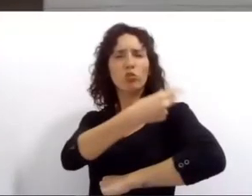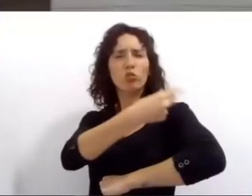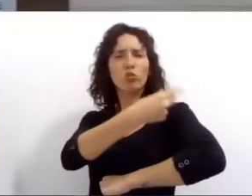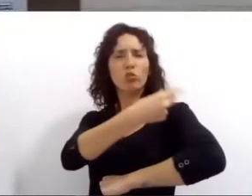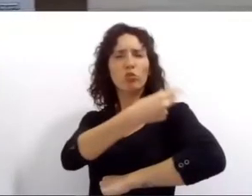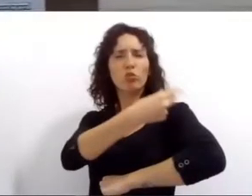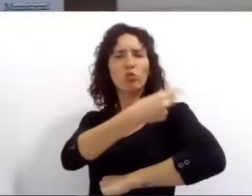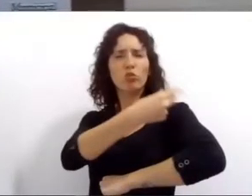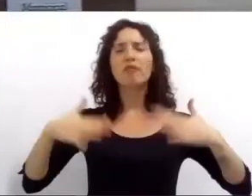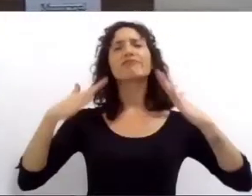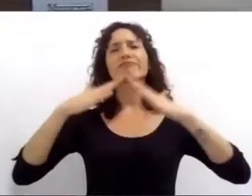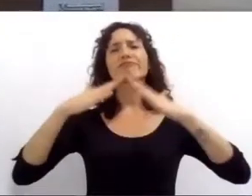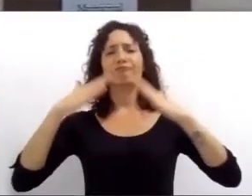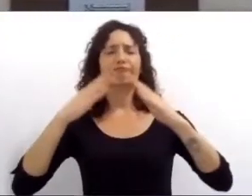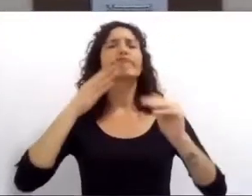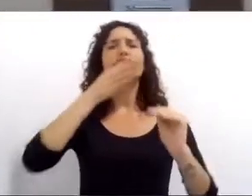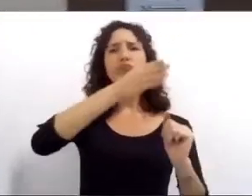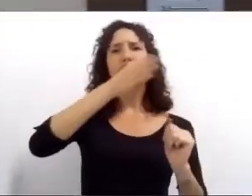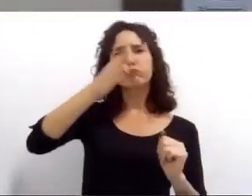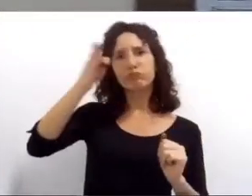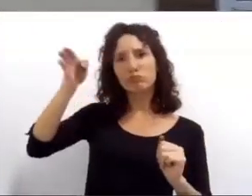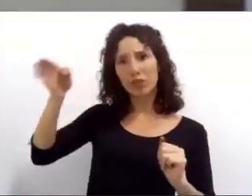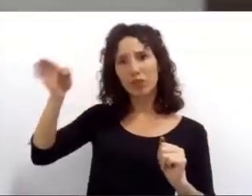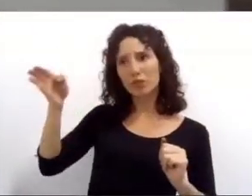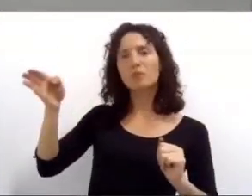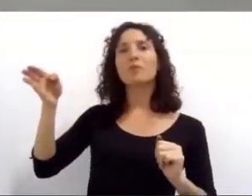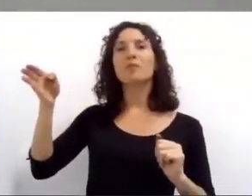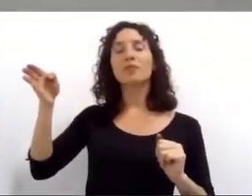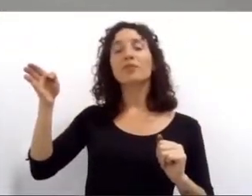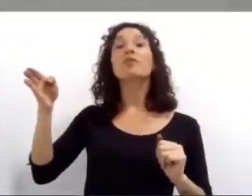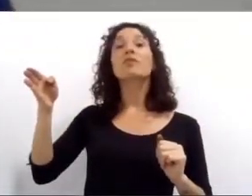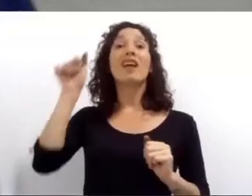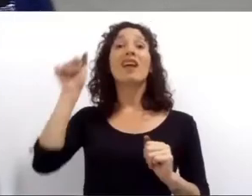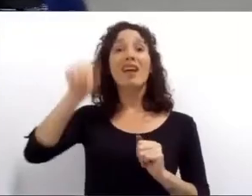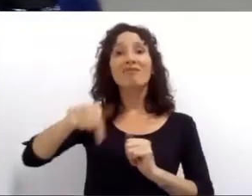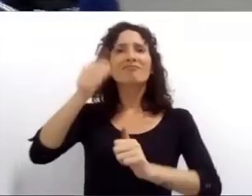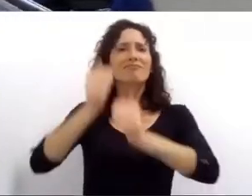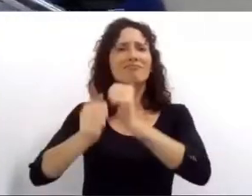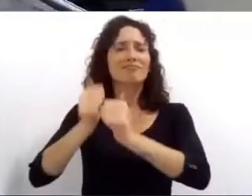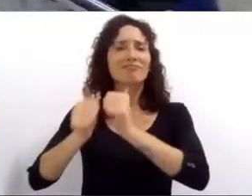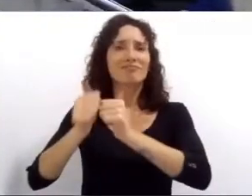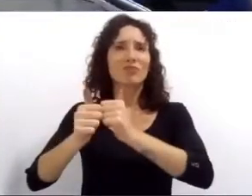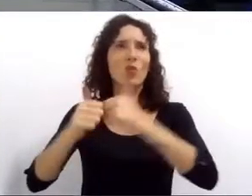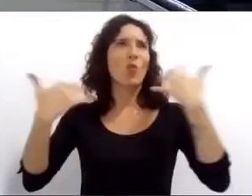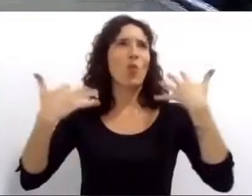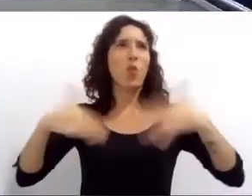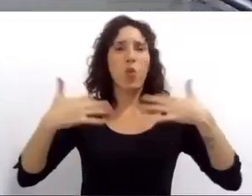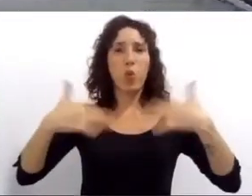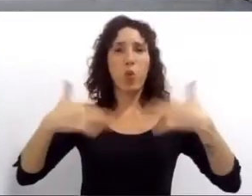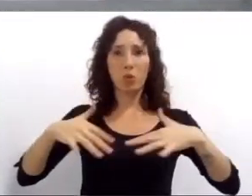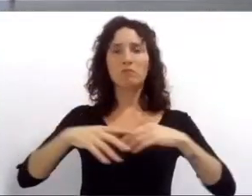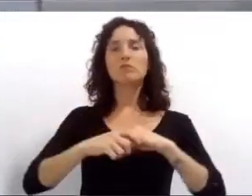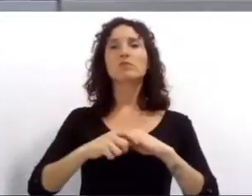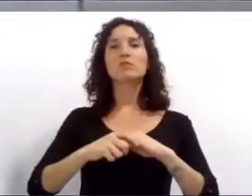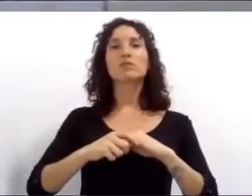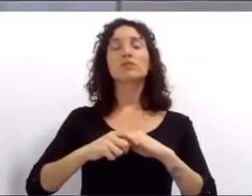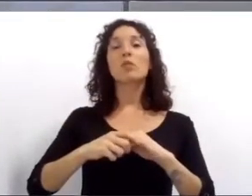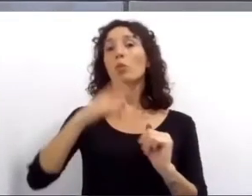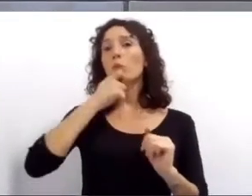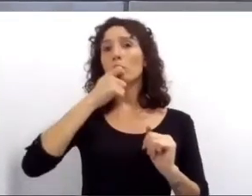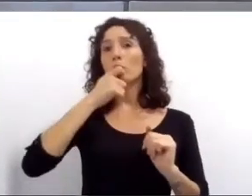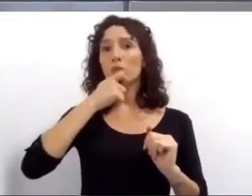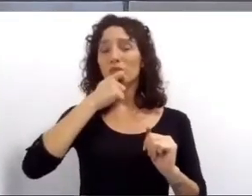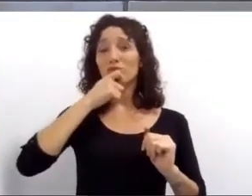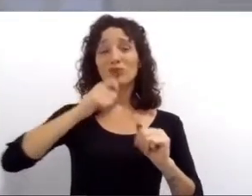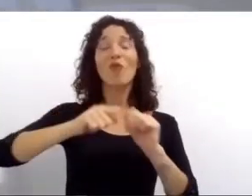Eso lo hicieron equipos de la Municipalidad de Rosario en medio de la pandemia. Para que nos demos una idea, son dos canchas de